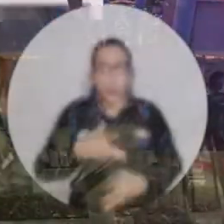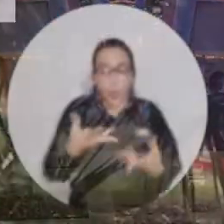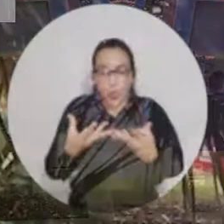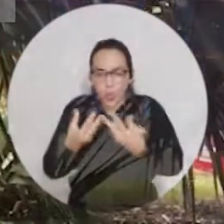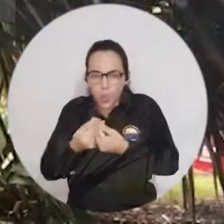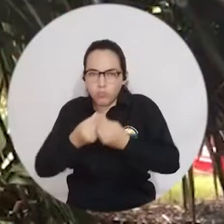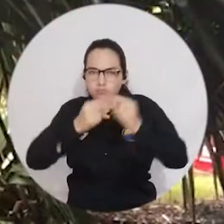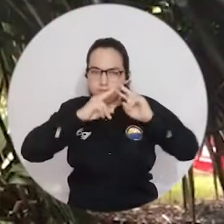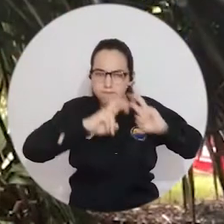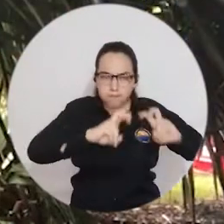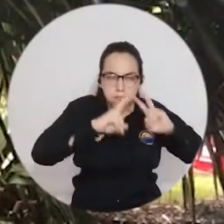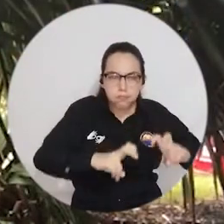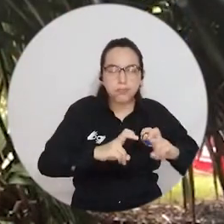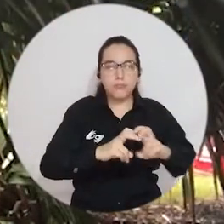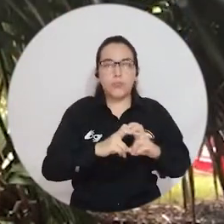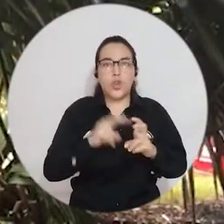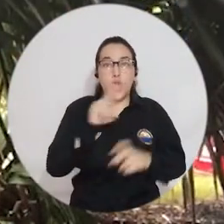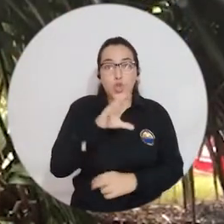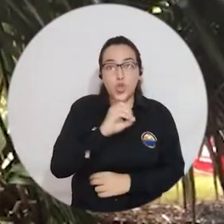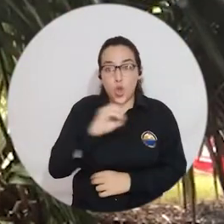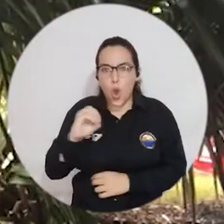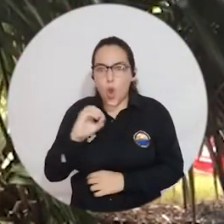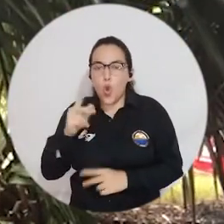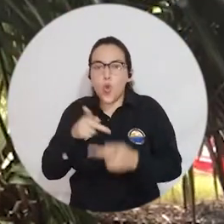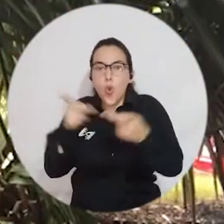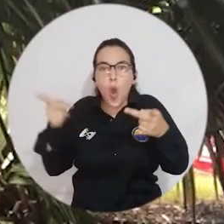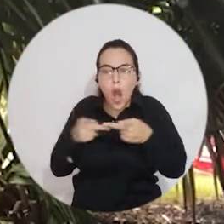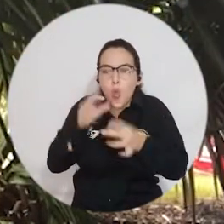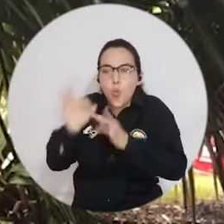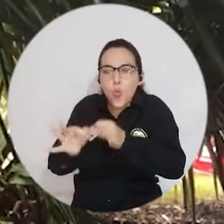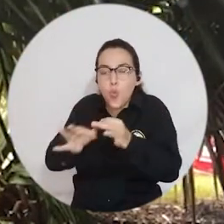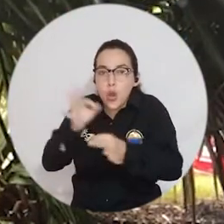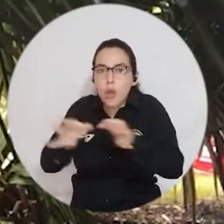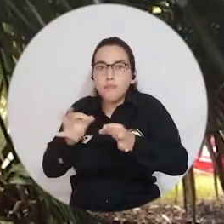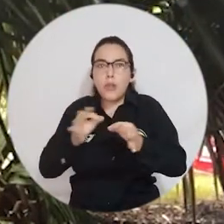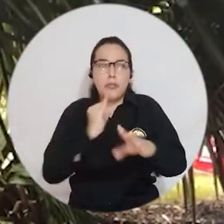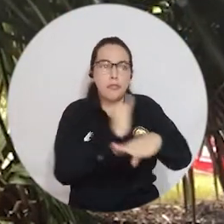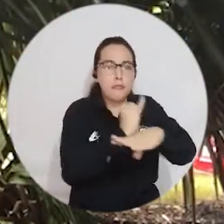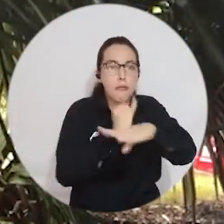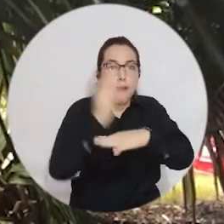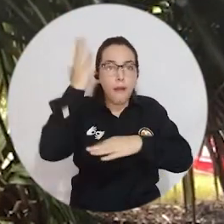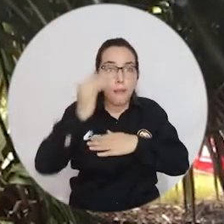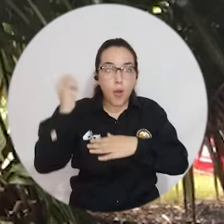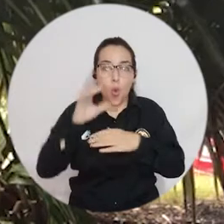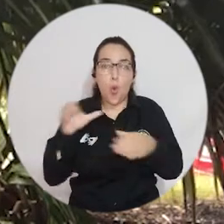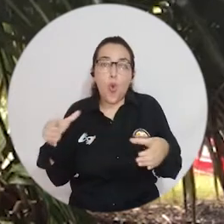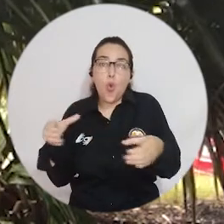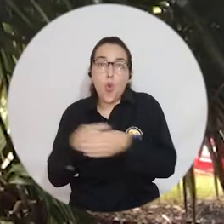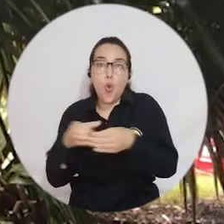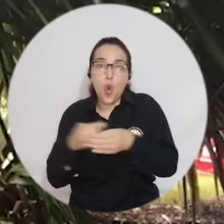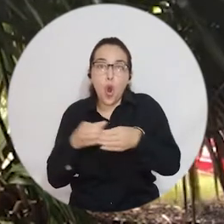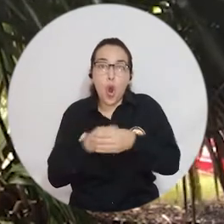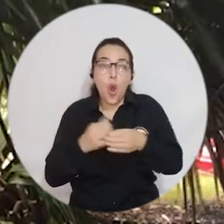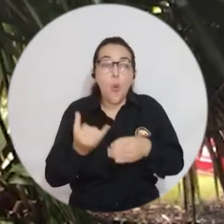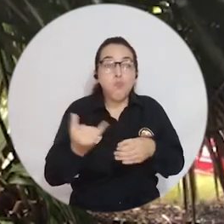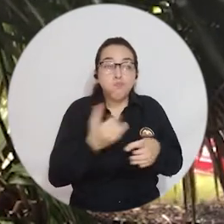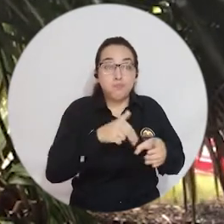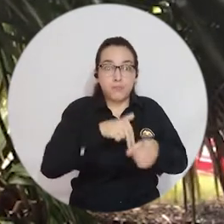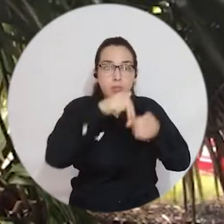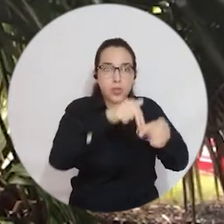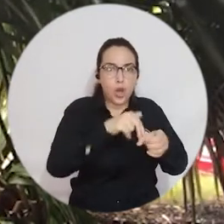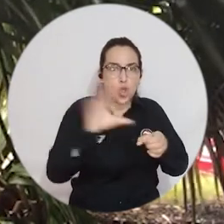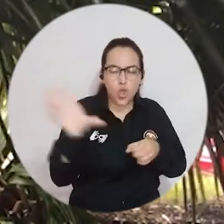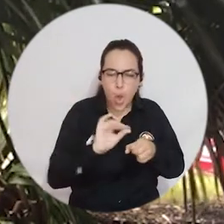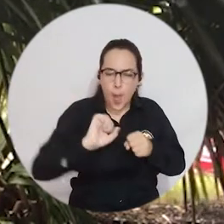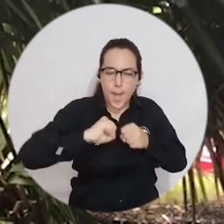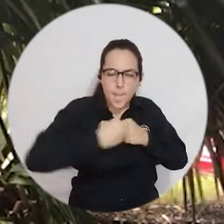Centros de investigación, zoológicos, centros de cautiverio, instituciones académicas y organizaciones locales e